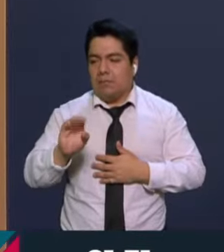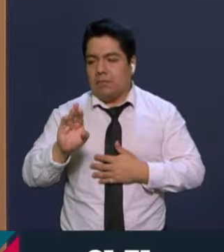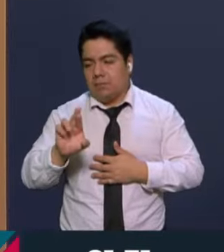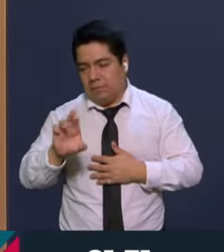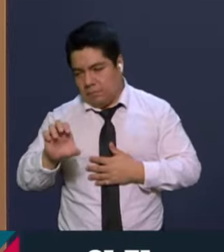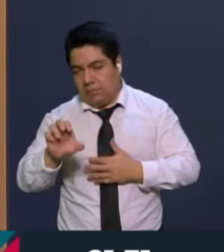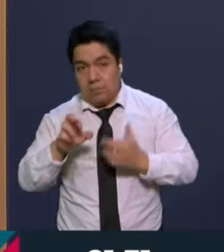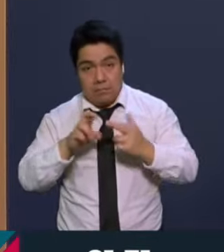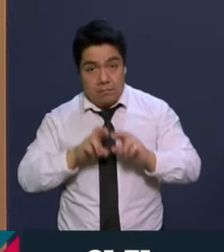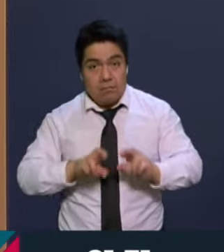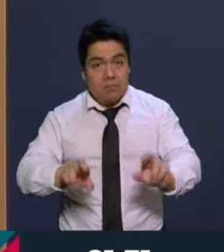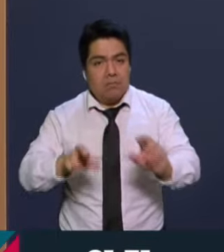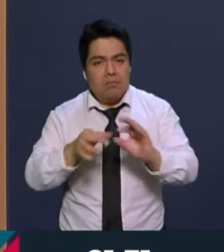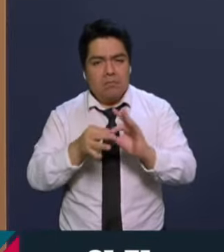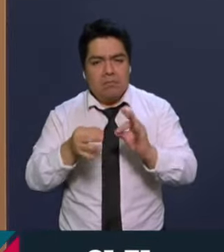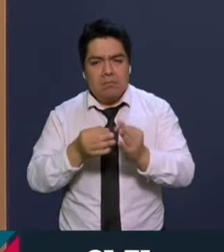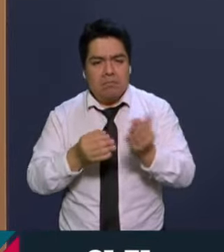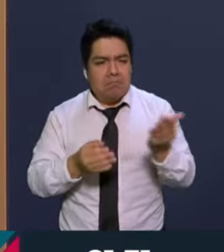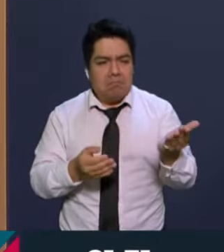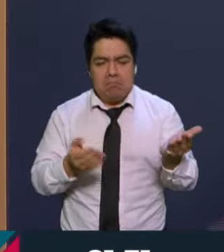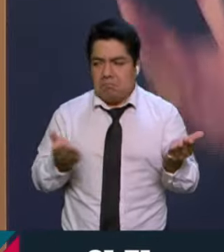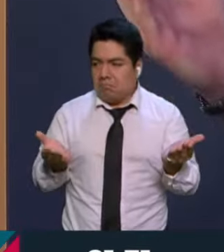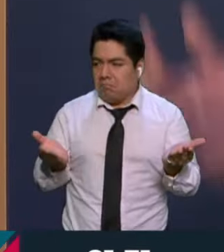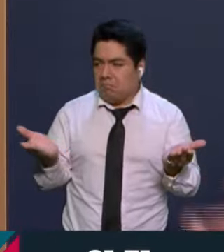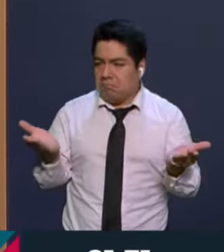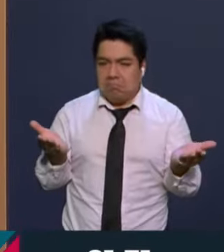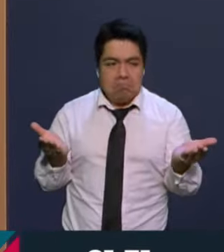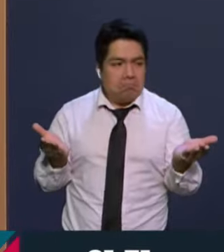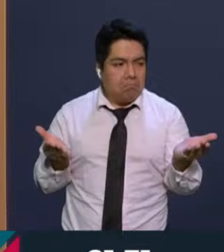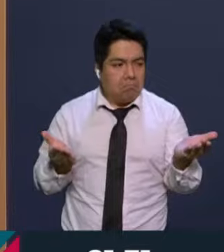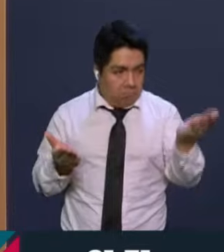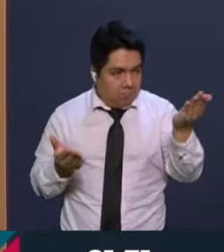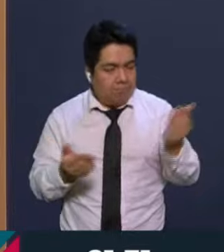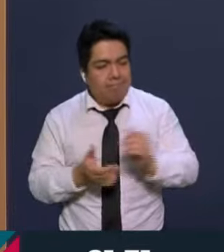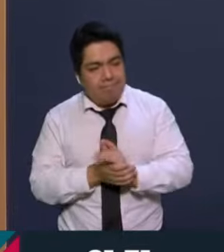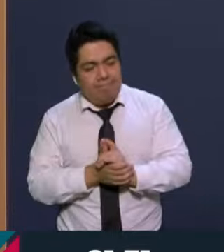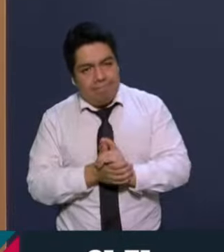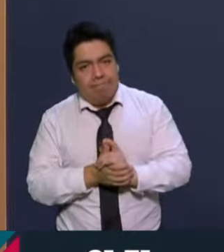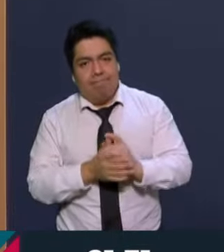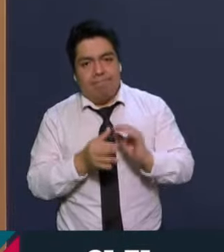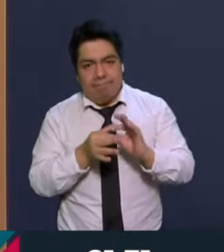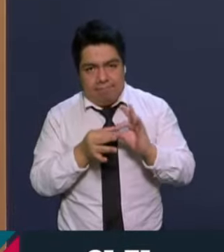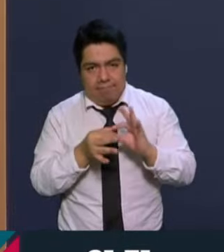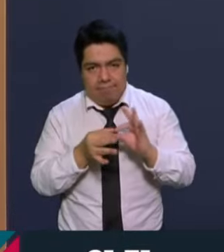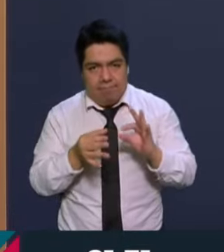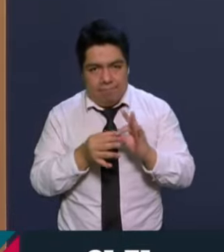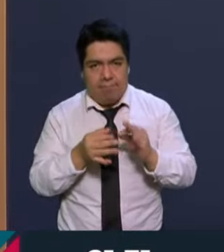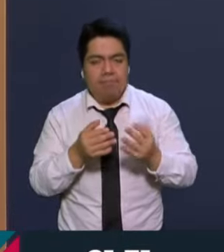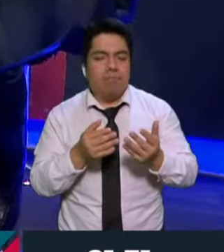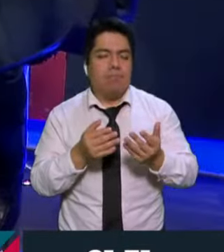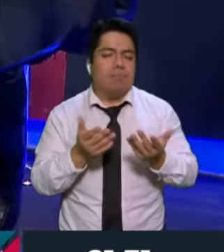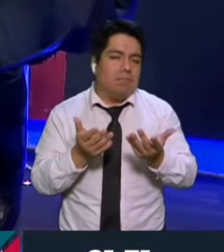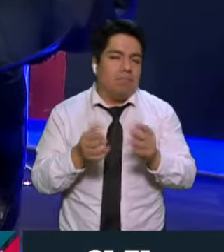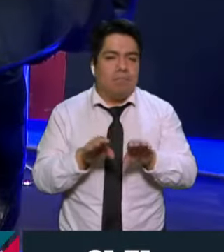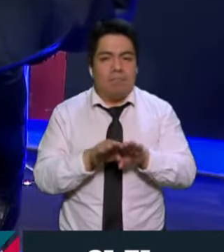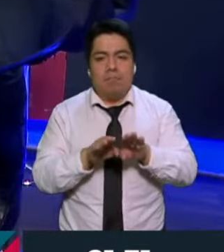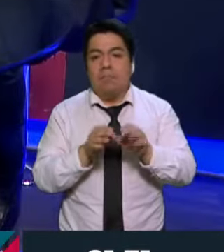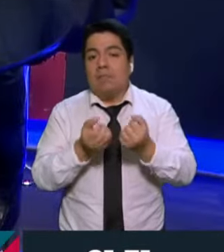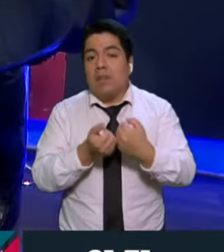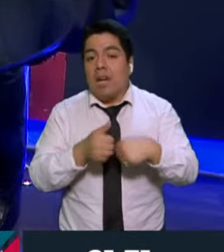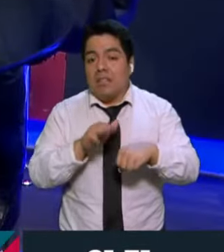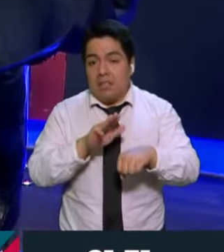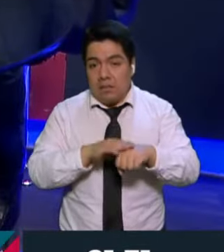habla? Y pues pongo el tema sobre la mesa, a guste tomarlo. Bueno, vamos a comentar cómo funciona nuestro sistema.